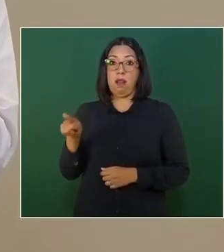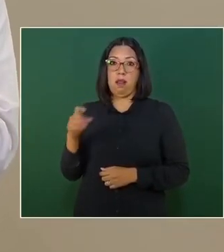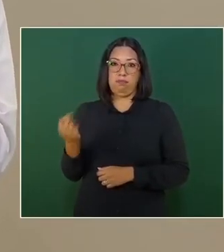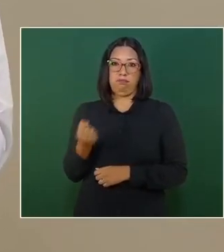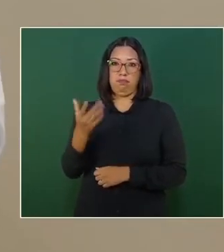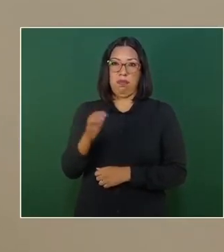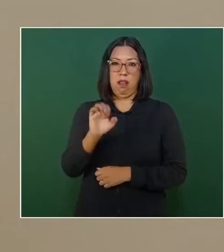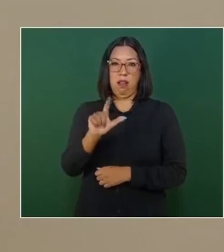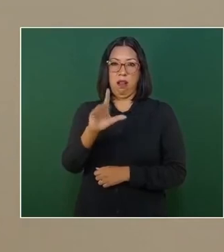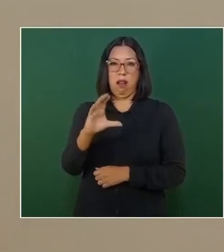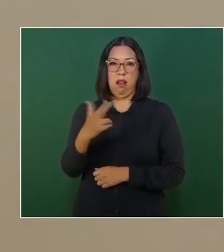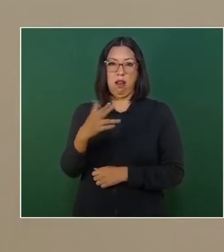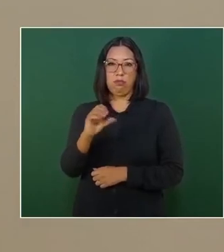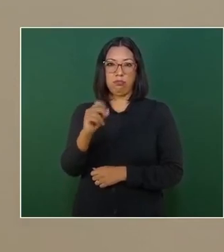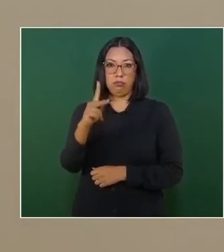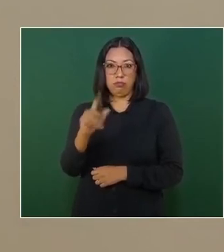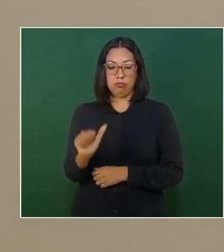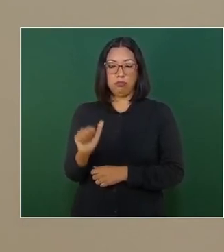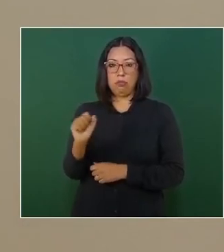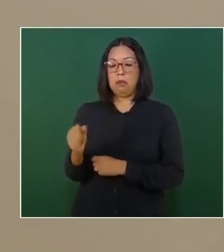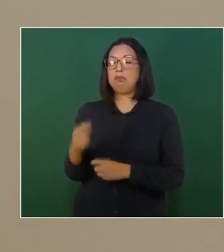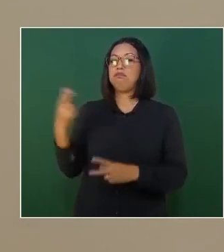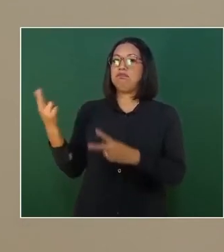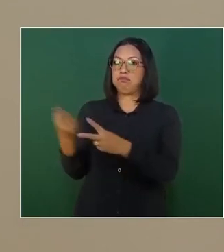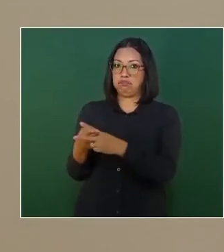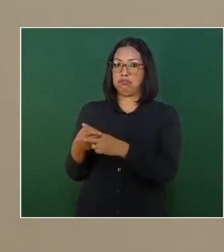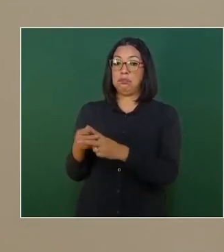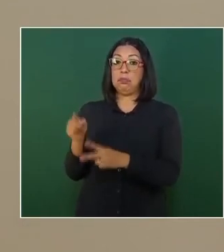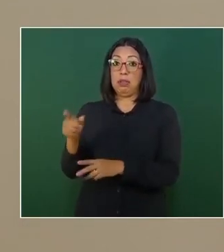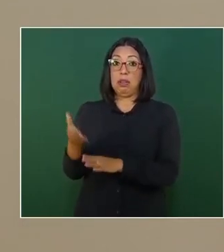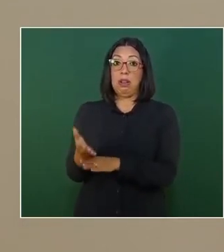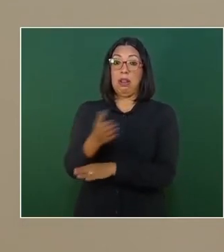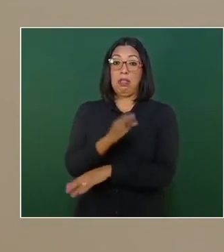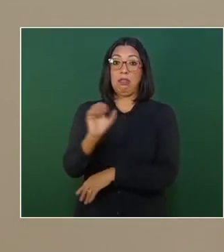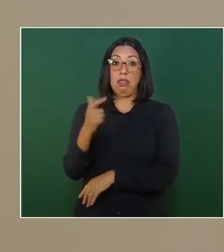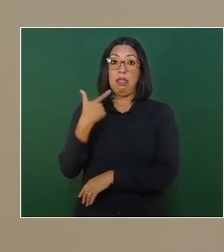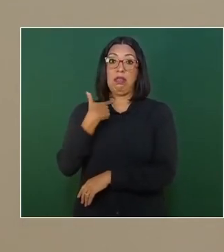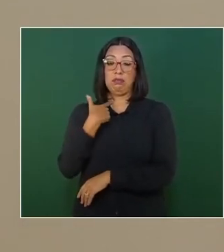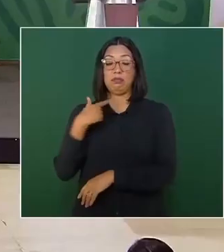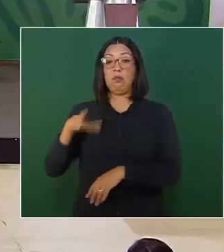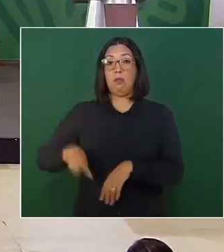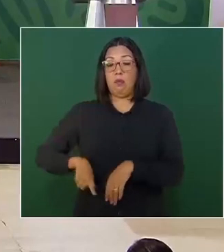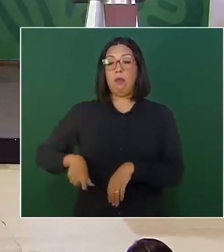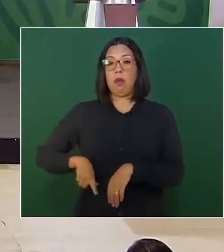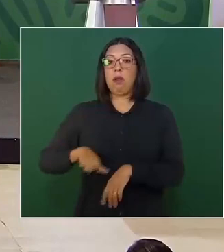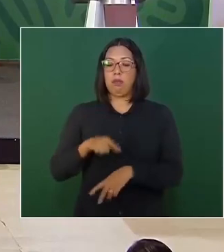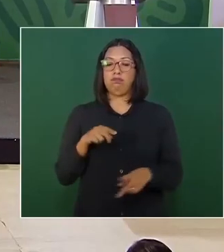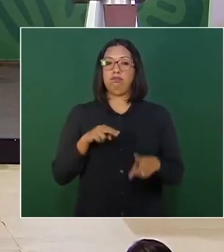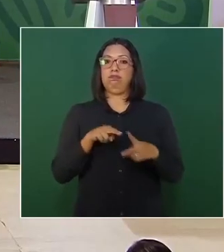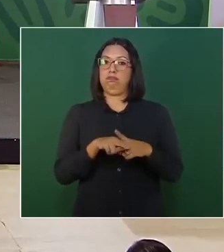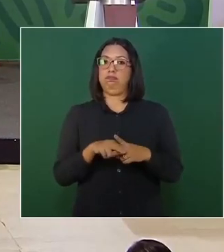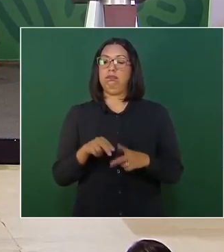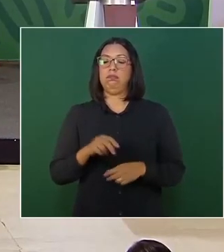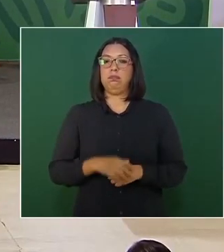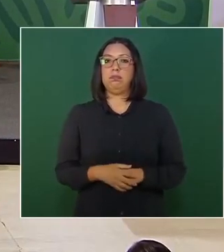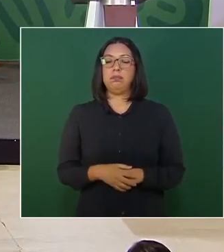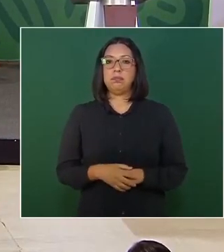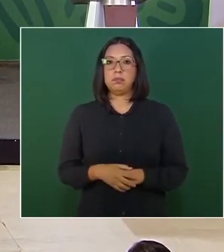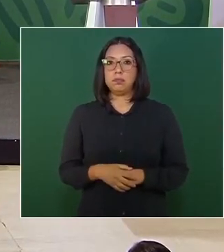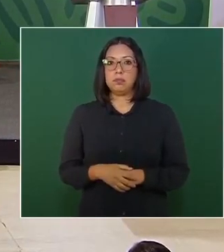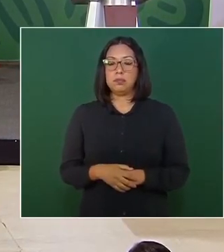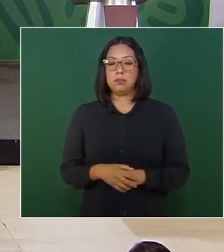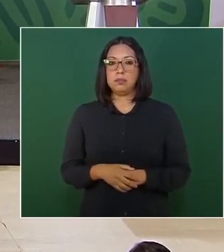quien a su vez estuvo involucrado en el homicidio del exgobernador Aristóteles Sandoval. Siguiente. En otros